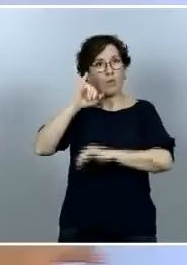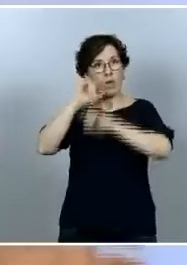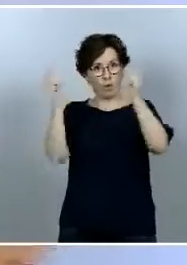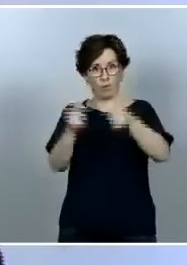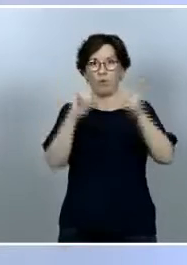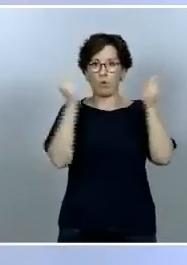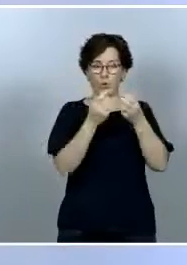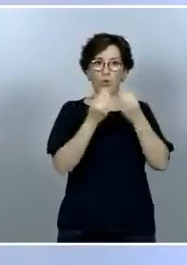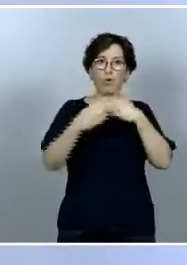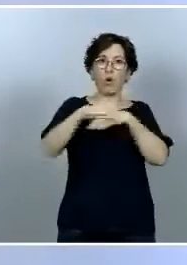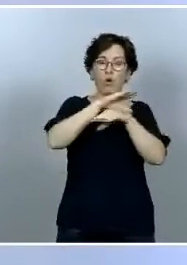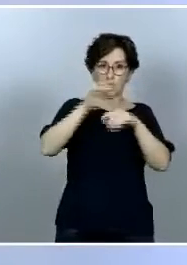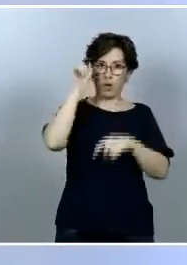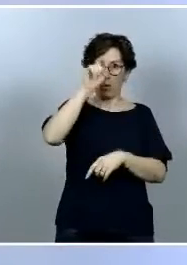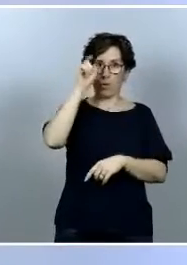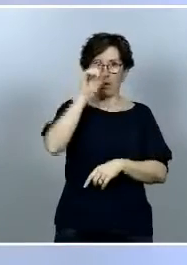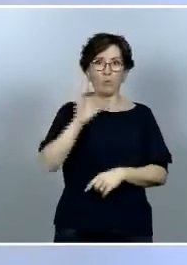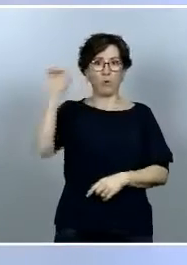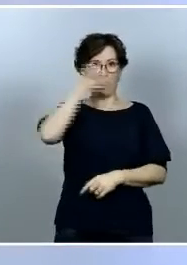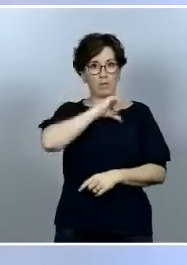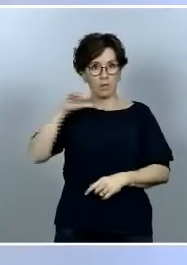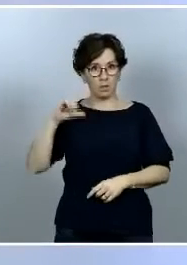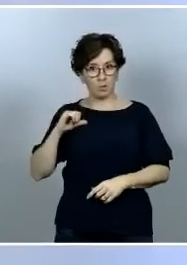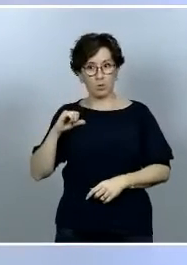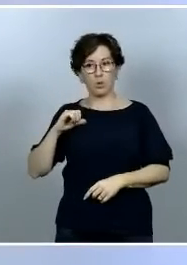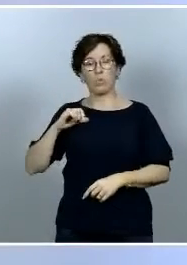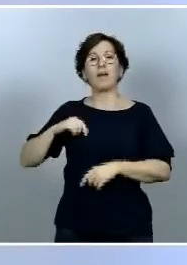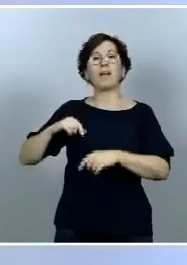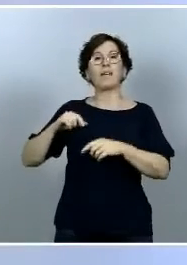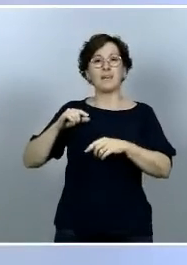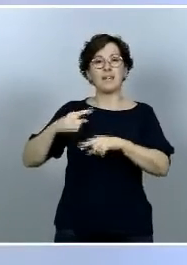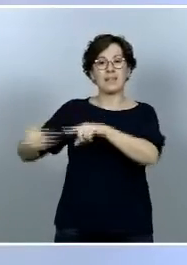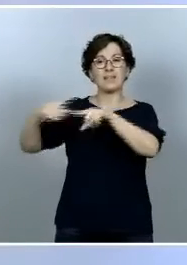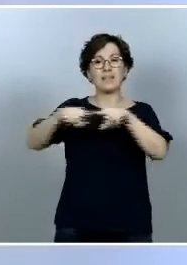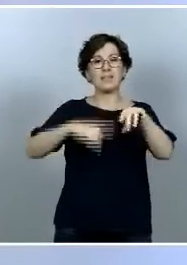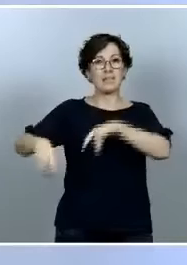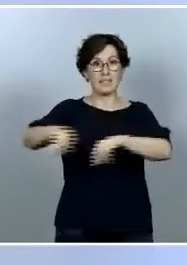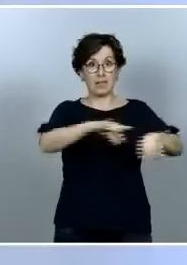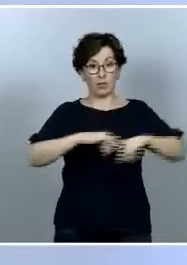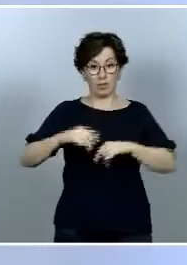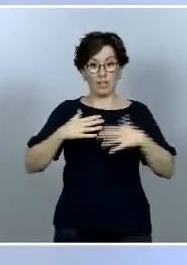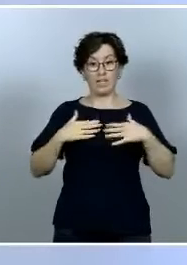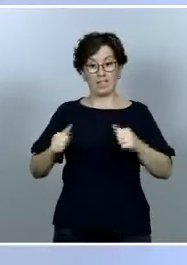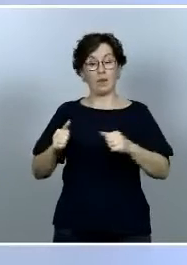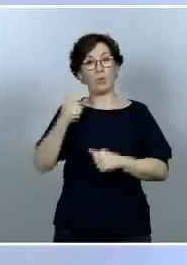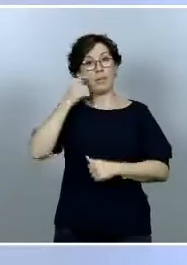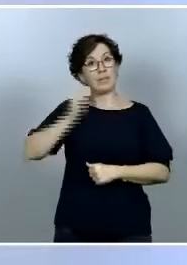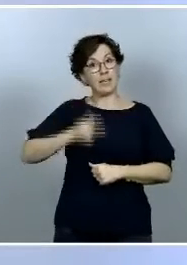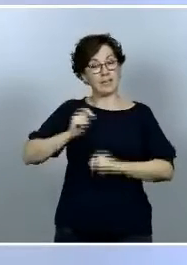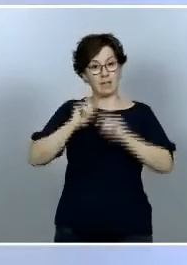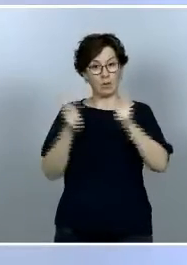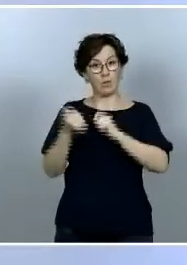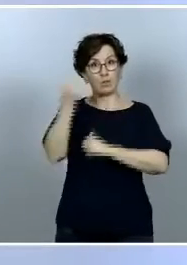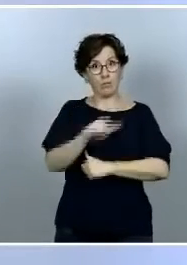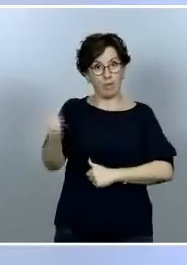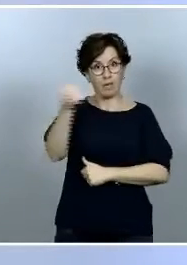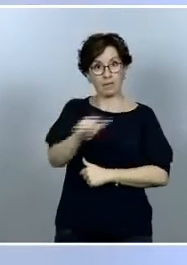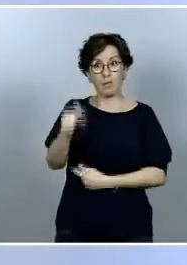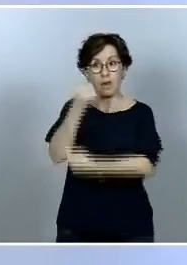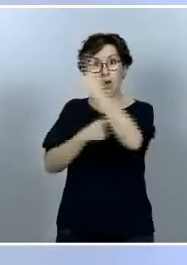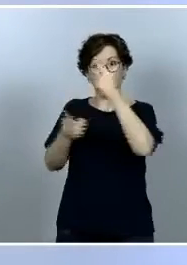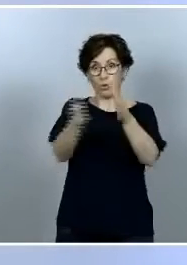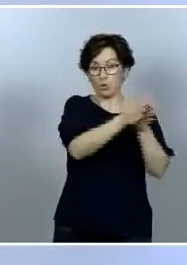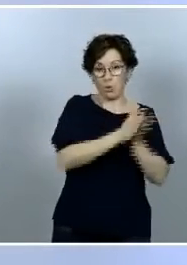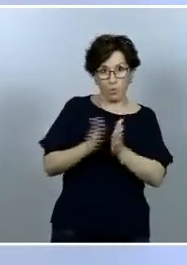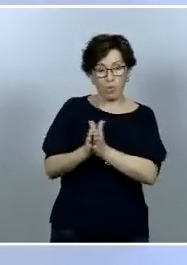y en el contexto también de las reuniones de la interterritorial de salud que mantenemos semanalmente algunos colegas de las comunidades autónomas me han planteado